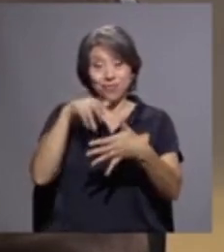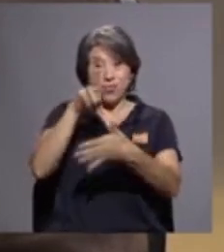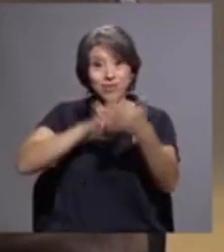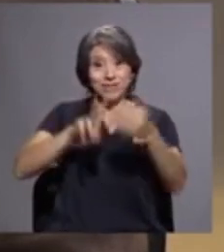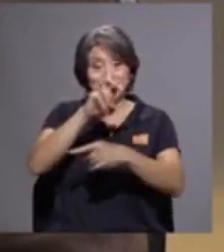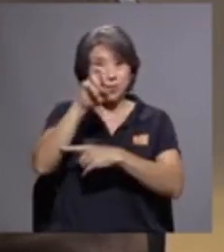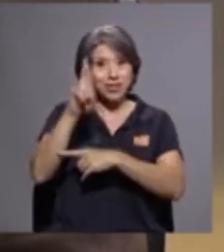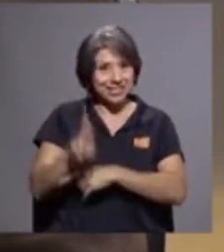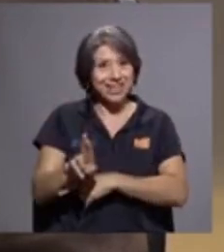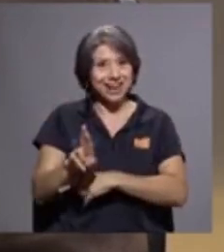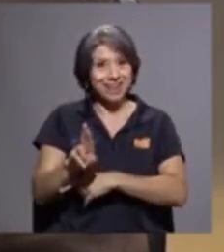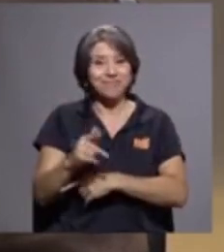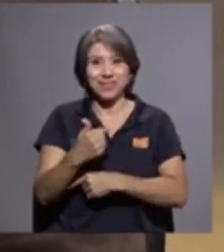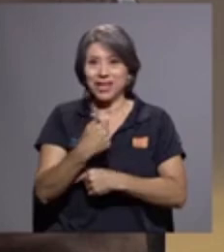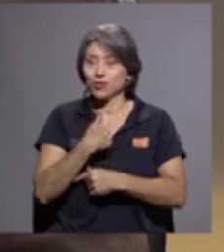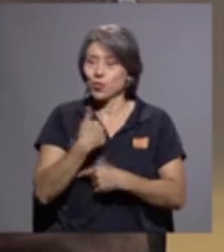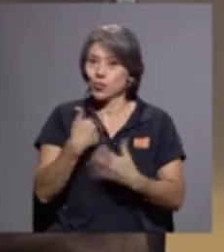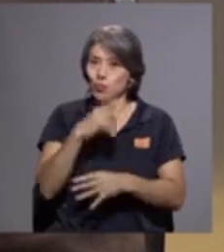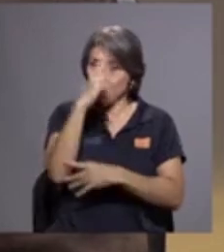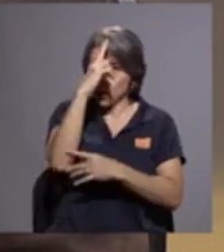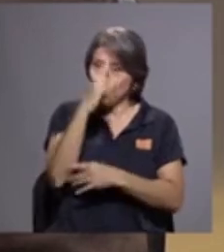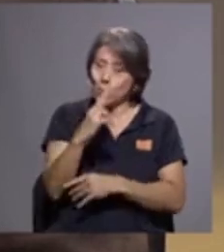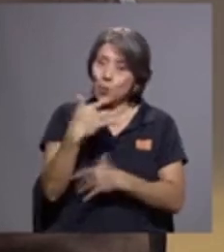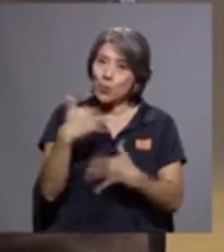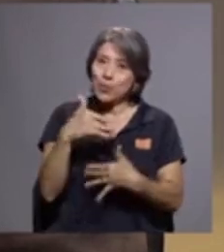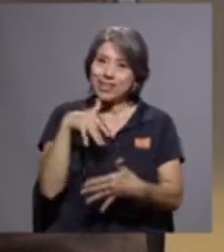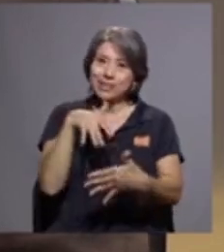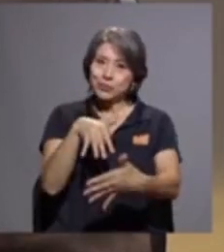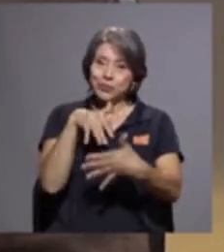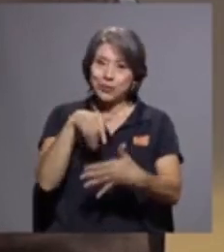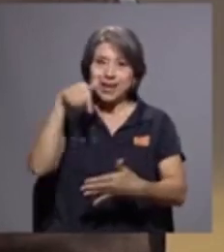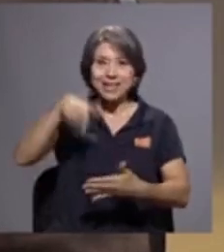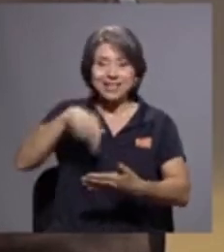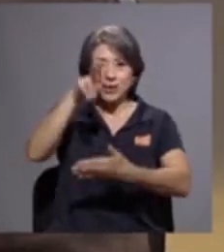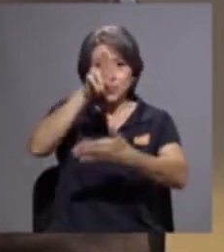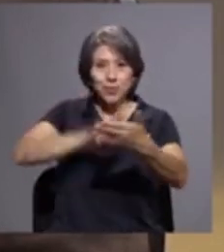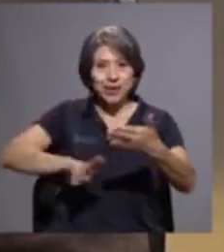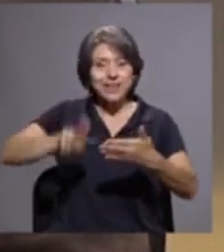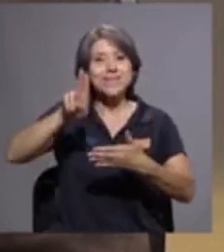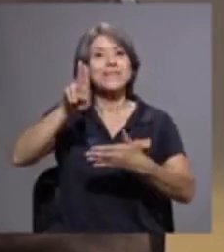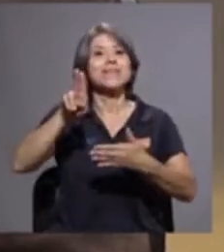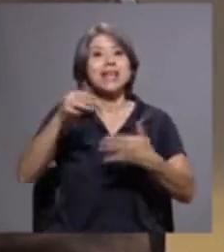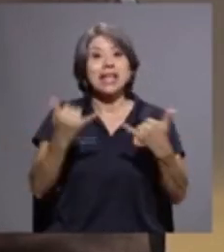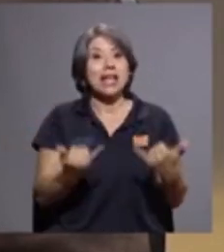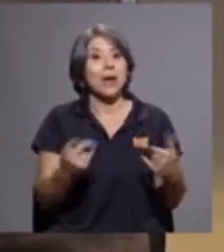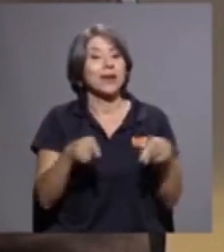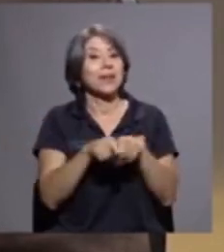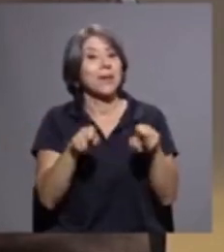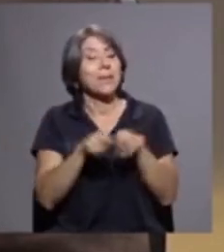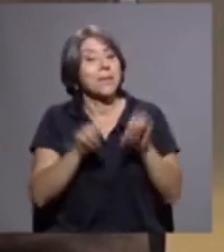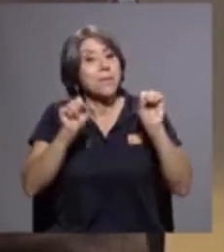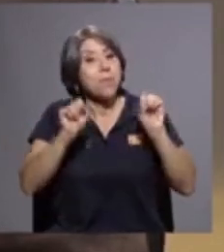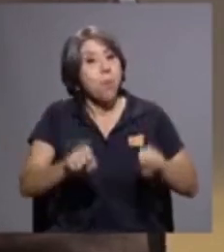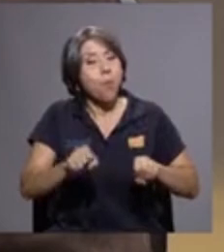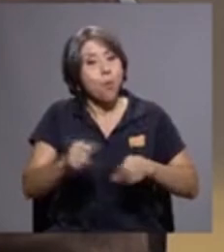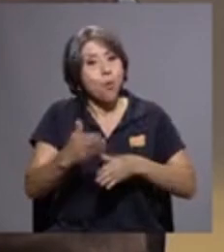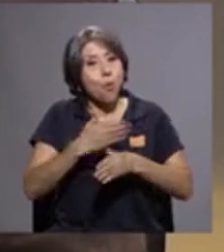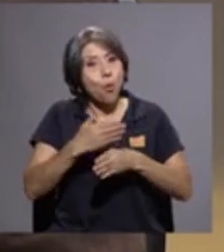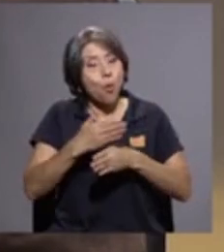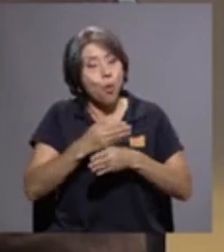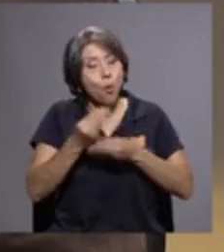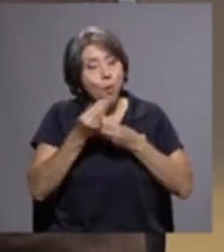que tuve el honor y el gusto de estudiar en esta universidad y ahora también de poder compartir